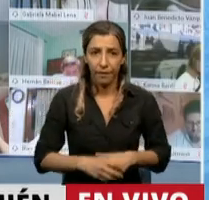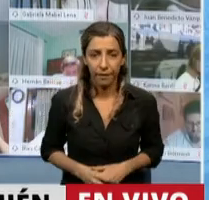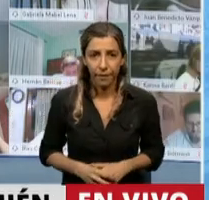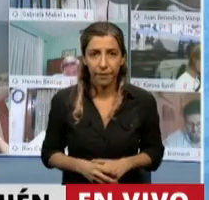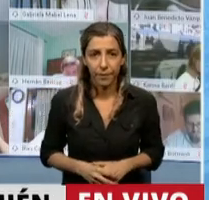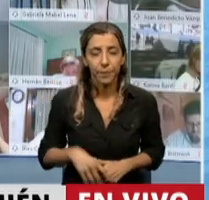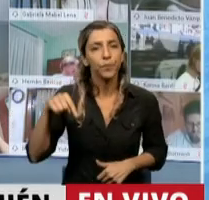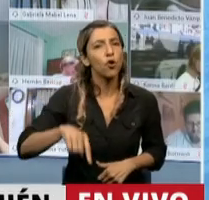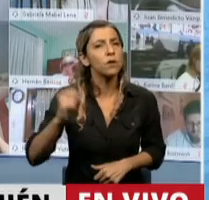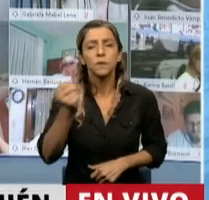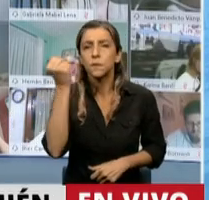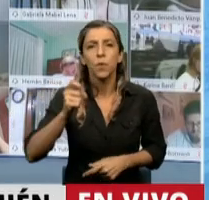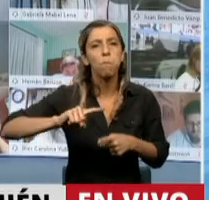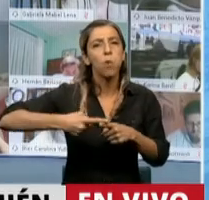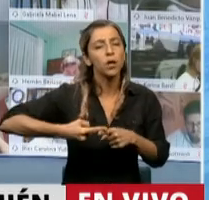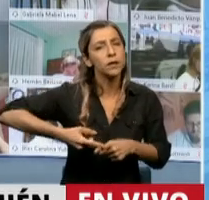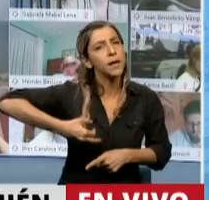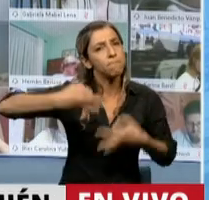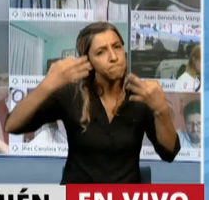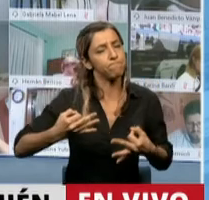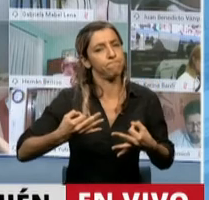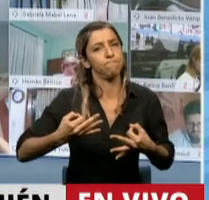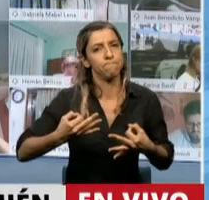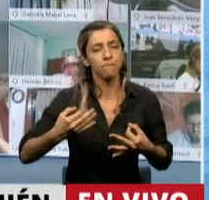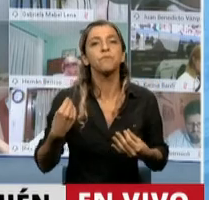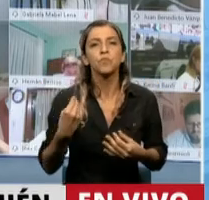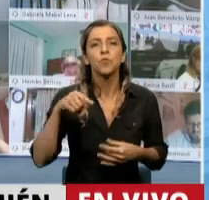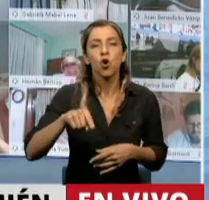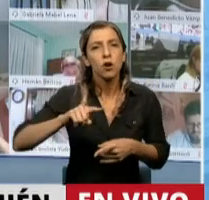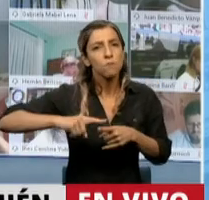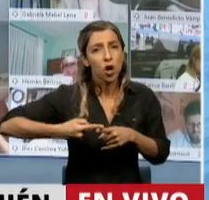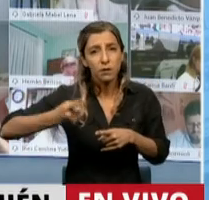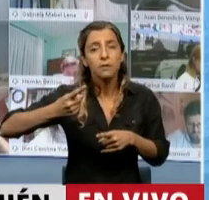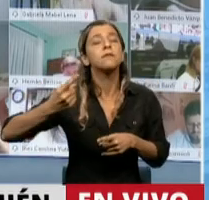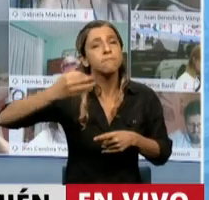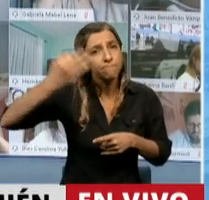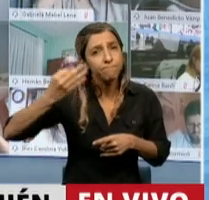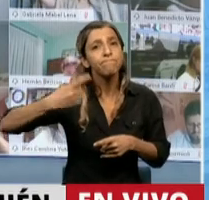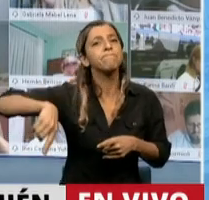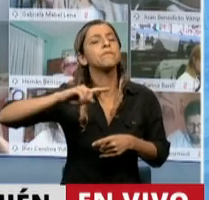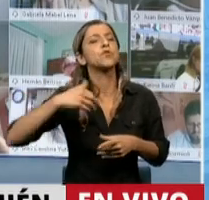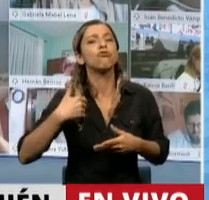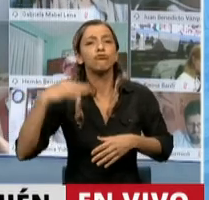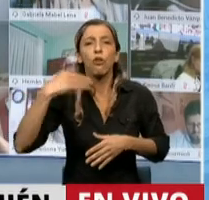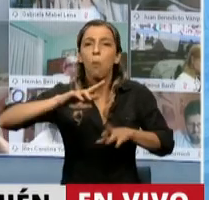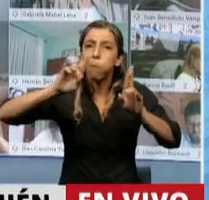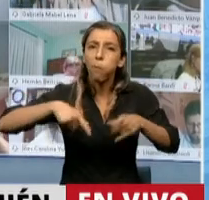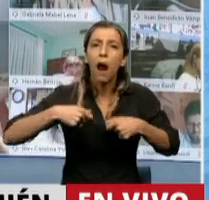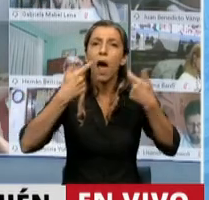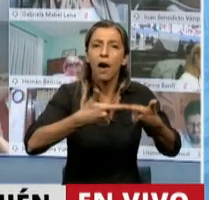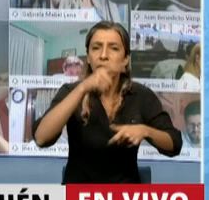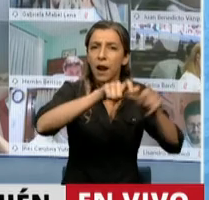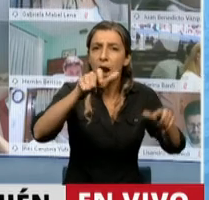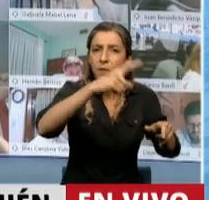la buena política, la que pone en el centro a la persona humana y el bien común, al ahorro, la